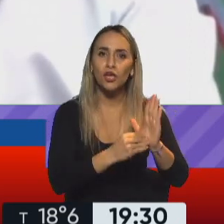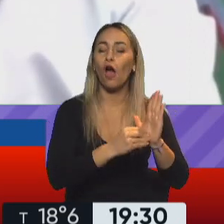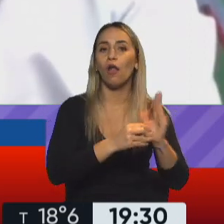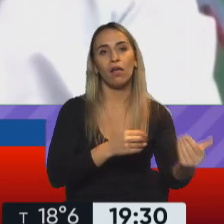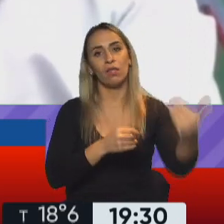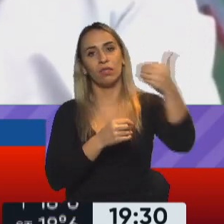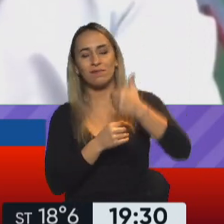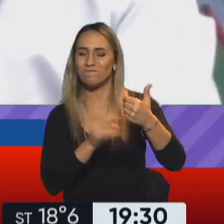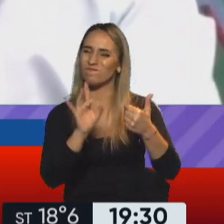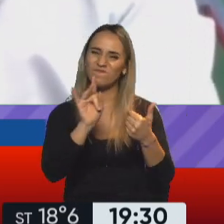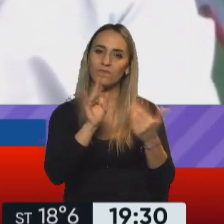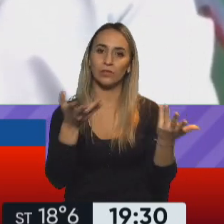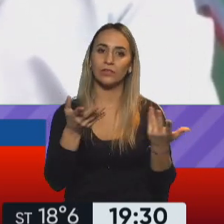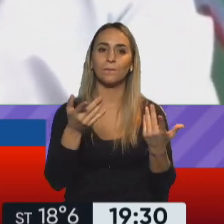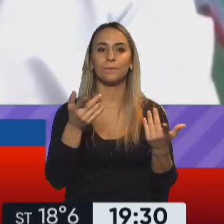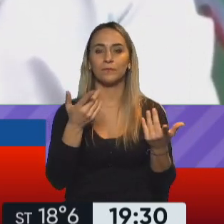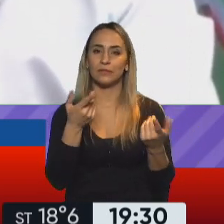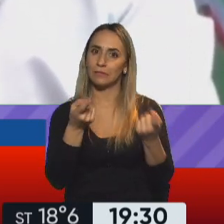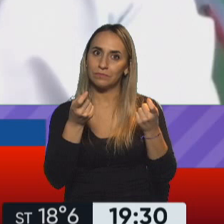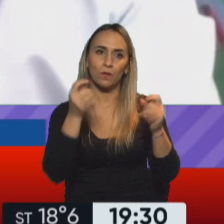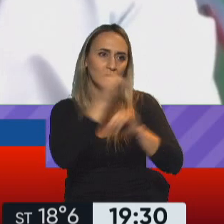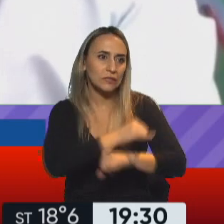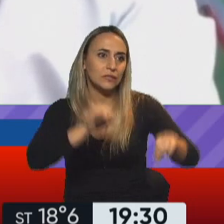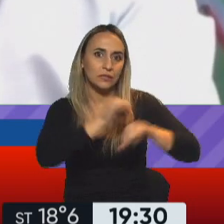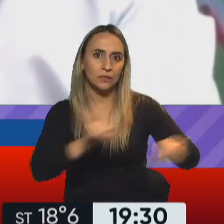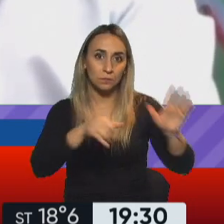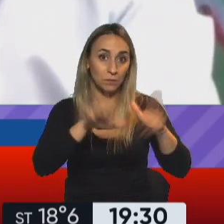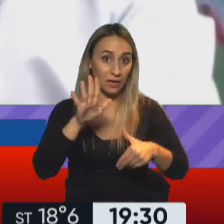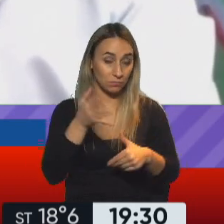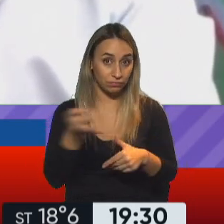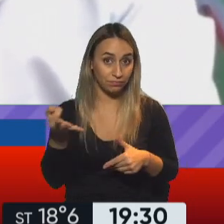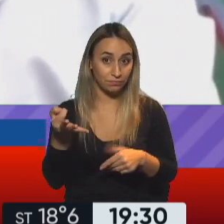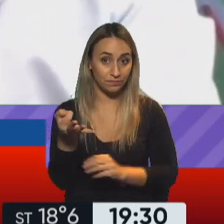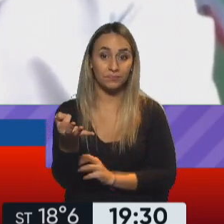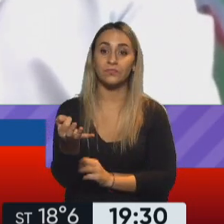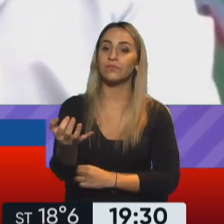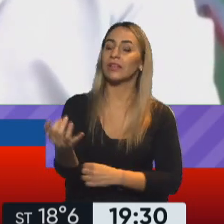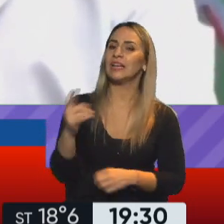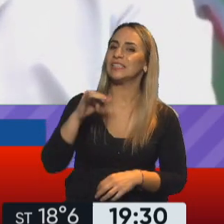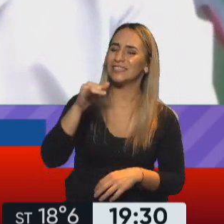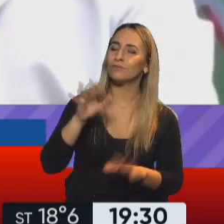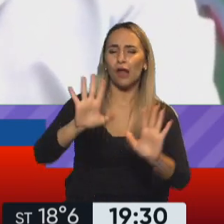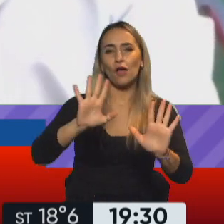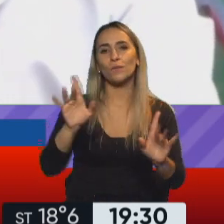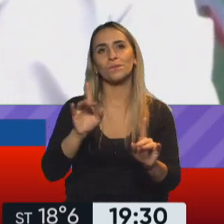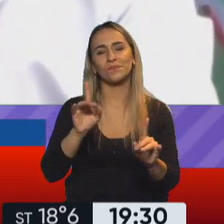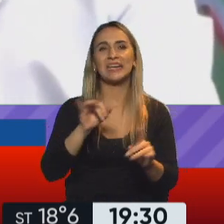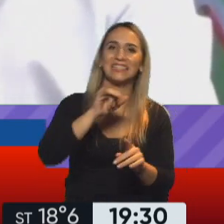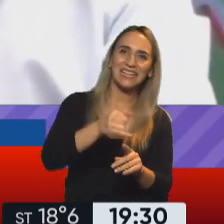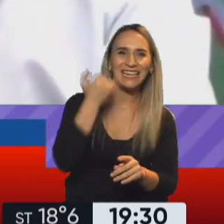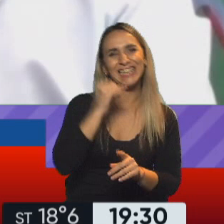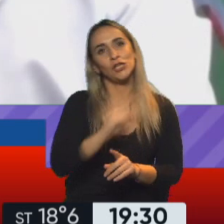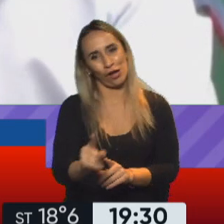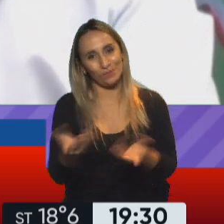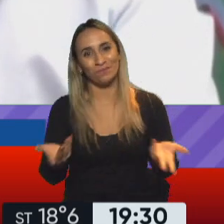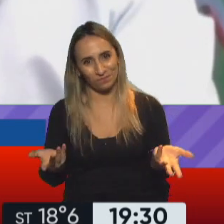pantalla para fortalecer esa campaña. Sí, sí, sí. Justamente, no necesariamente, pero también a esa situación